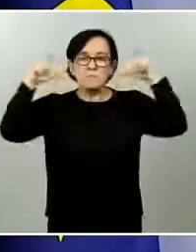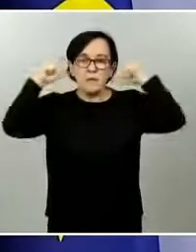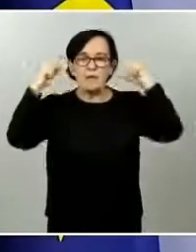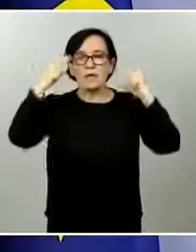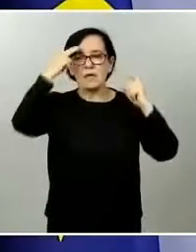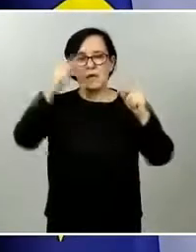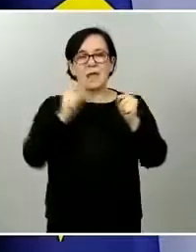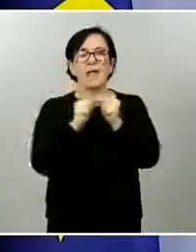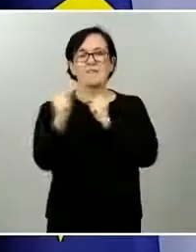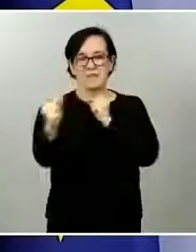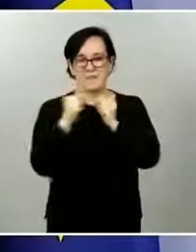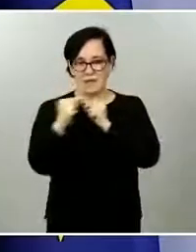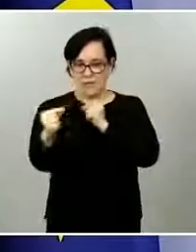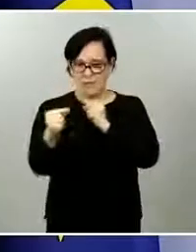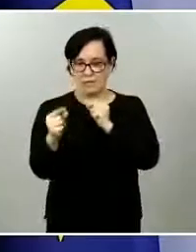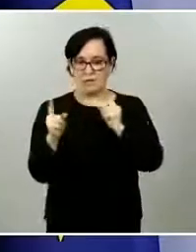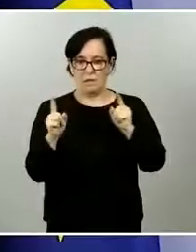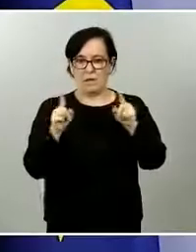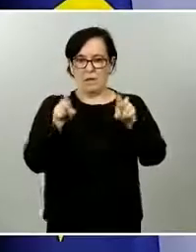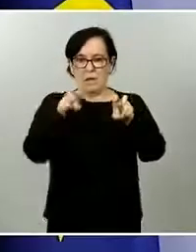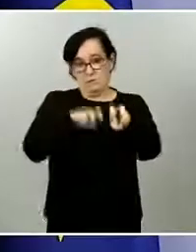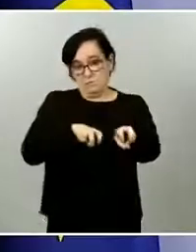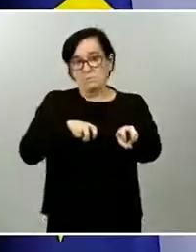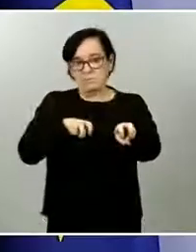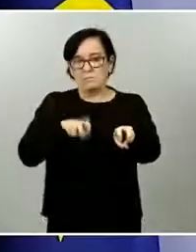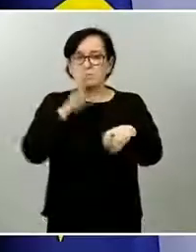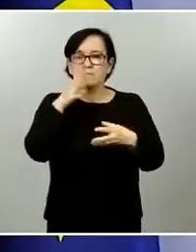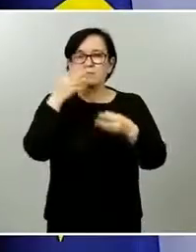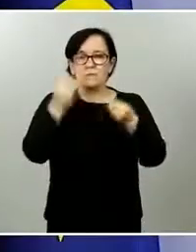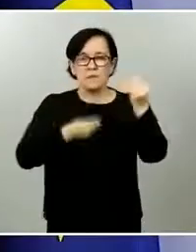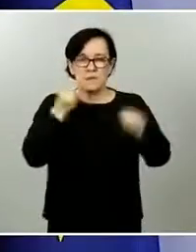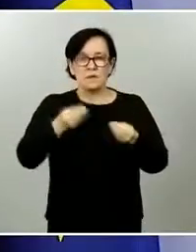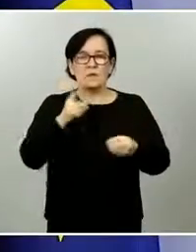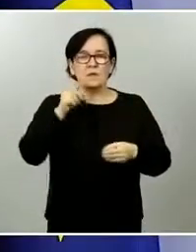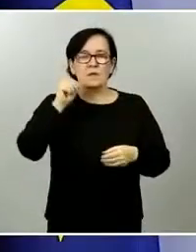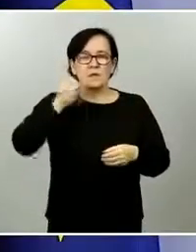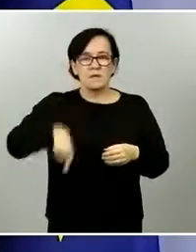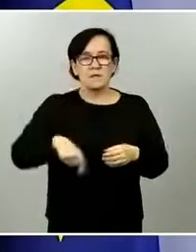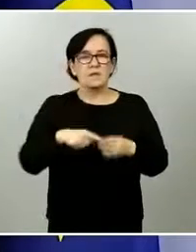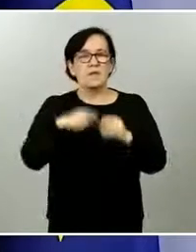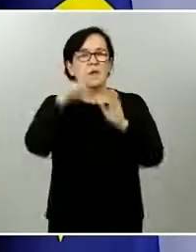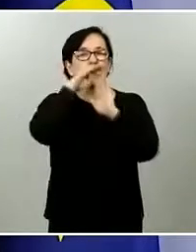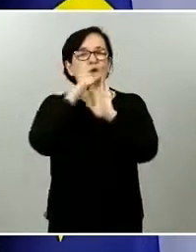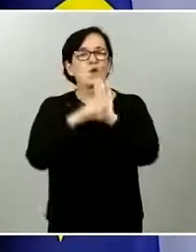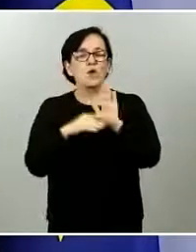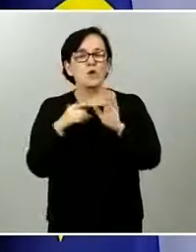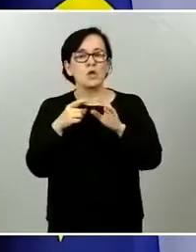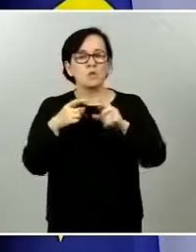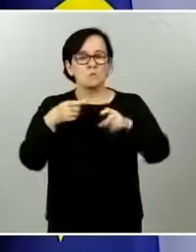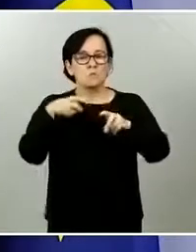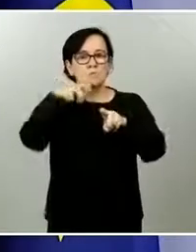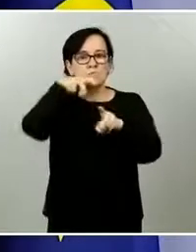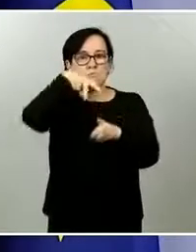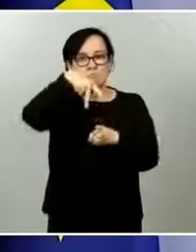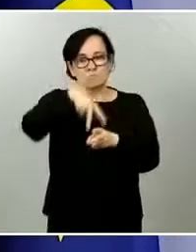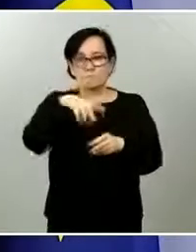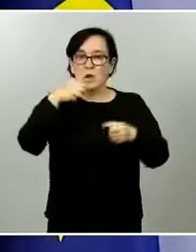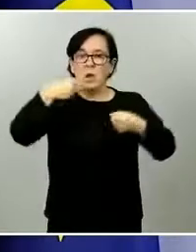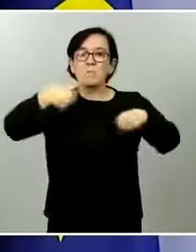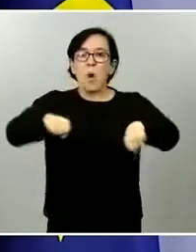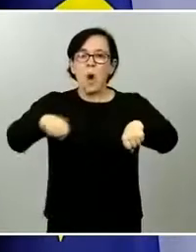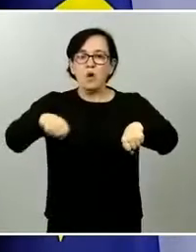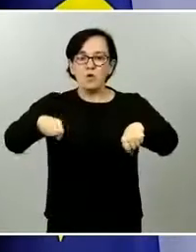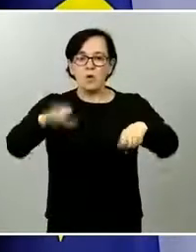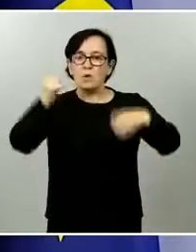se dice la circunstancia, se autoriza a dos personas por cada fila de asientos, siempre que se utilice mascarilla y se respete la máxima distancia